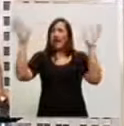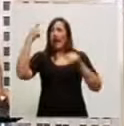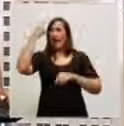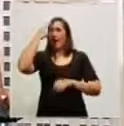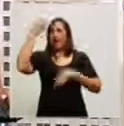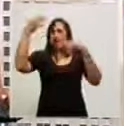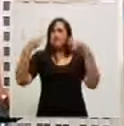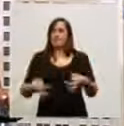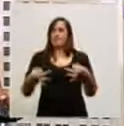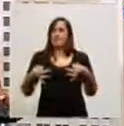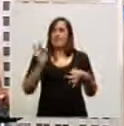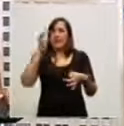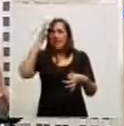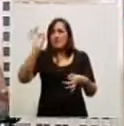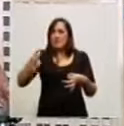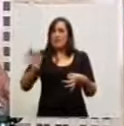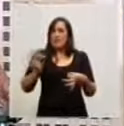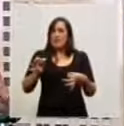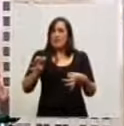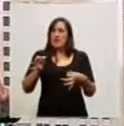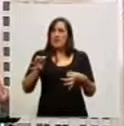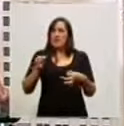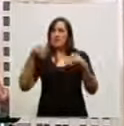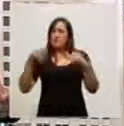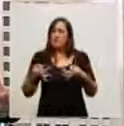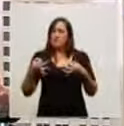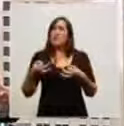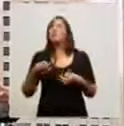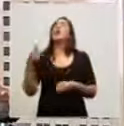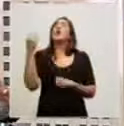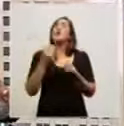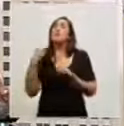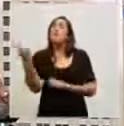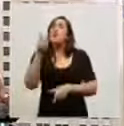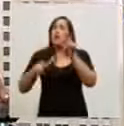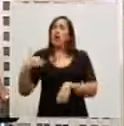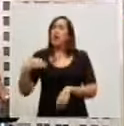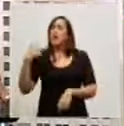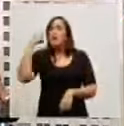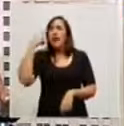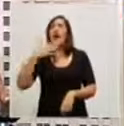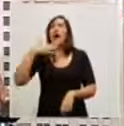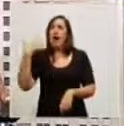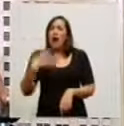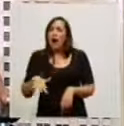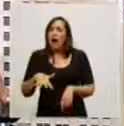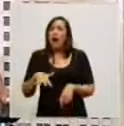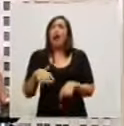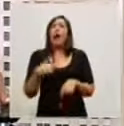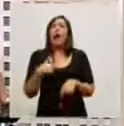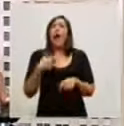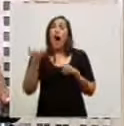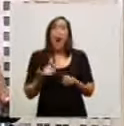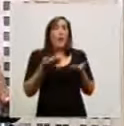y que tengamos muchos argentinos, muchos argentinos que entiendan la necesidad de que cuanto más